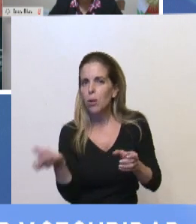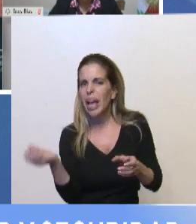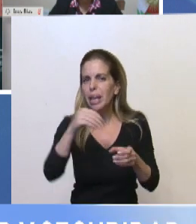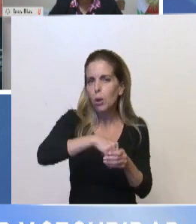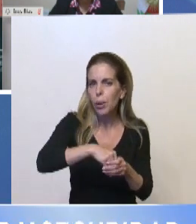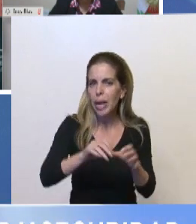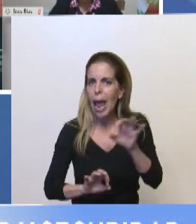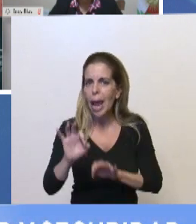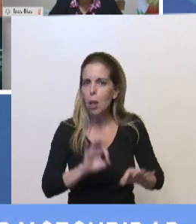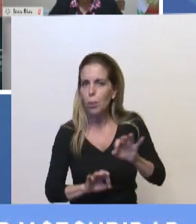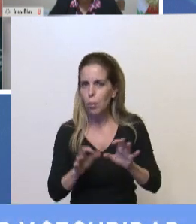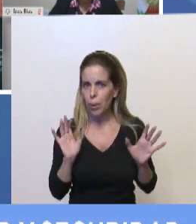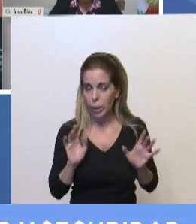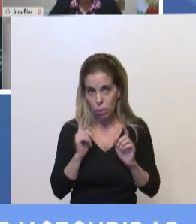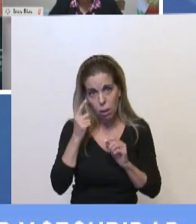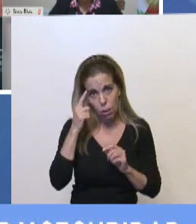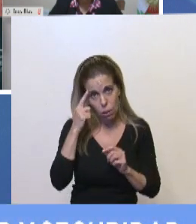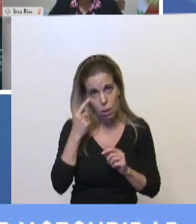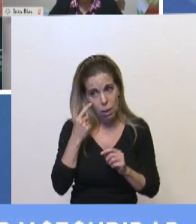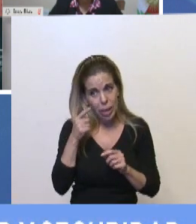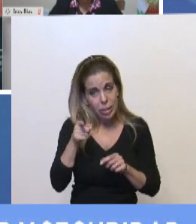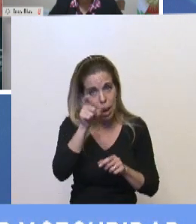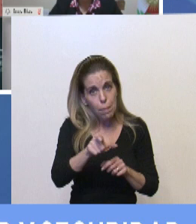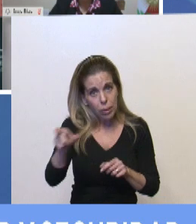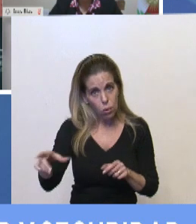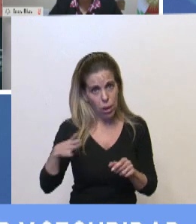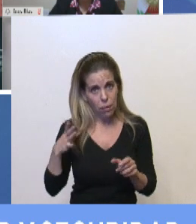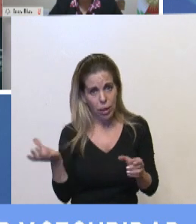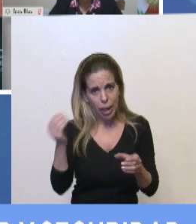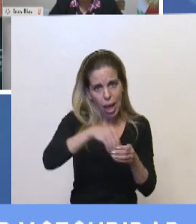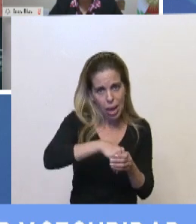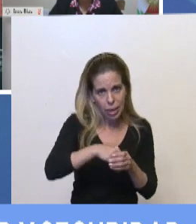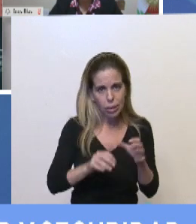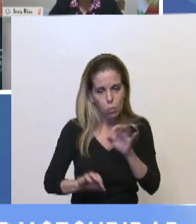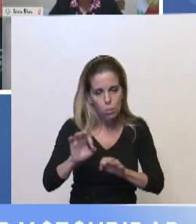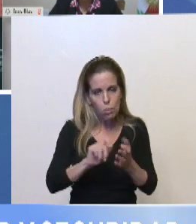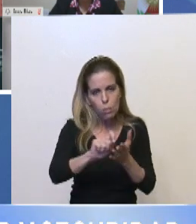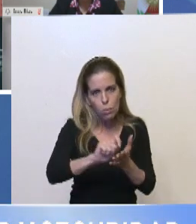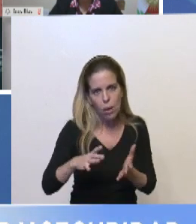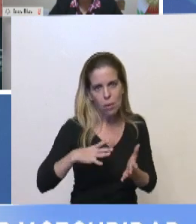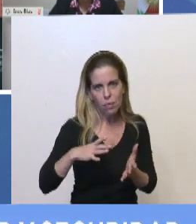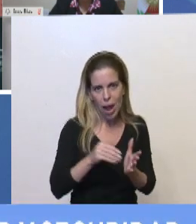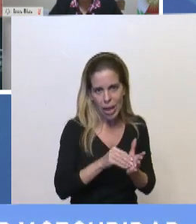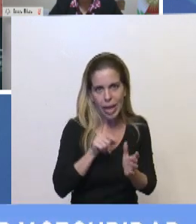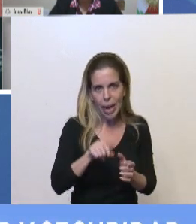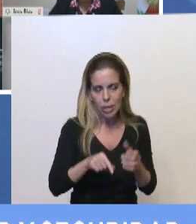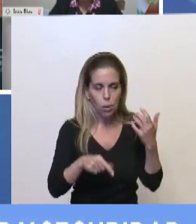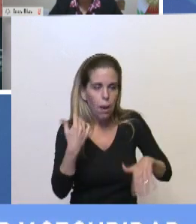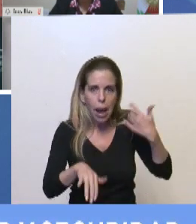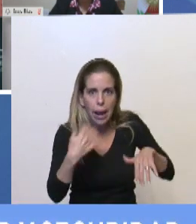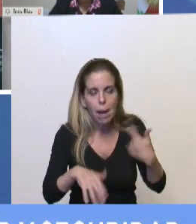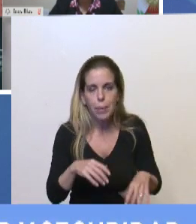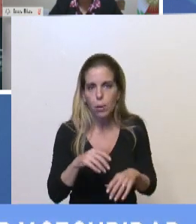Esa gente que se quedó afuera los va a estar recordando. Que en ese apuro, en ese no escuchar a la oposición, en ese